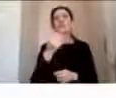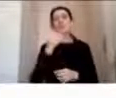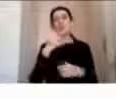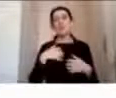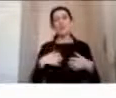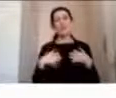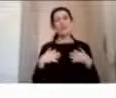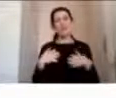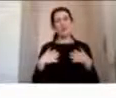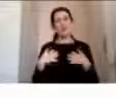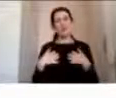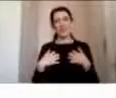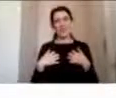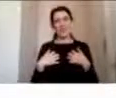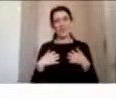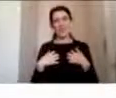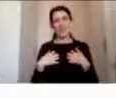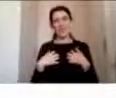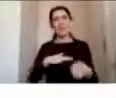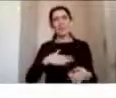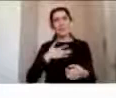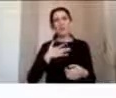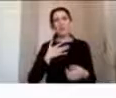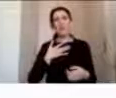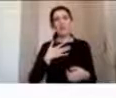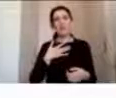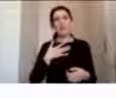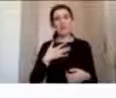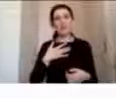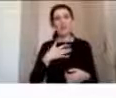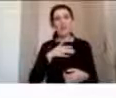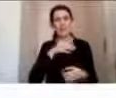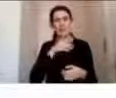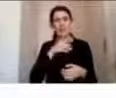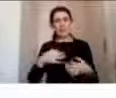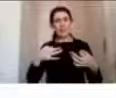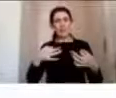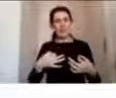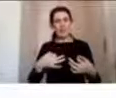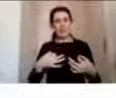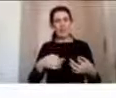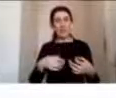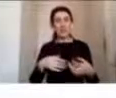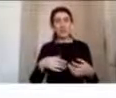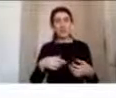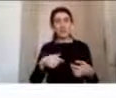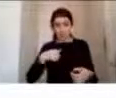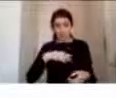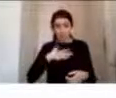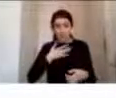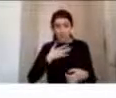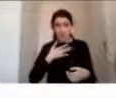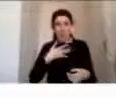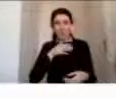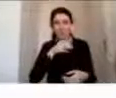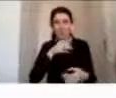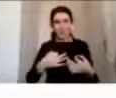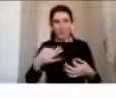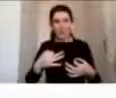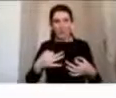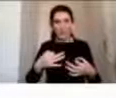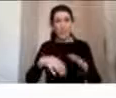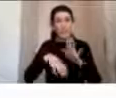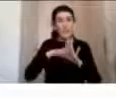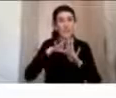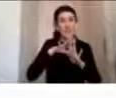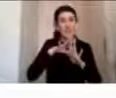sentirnos inseguros. O sea, mientras más inseguros nos sintamos, tenemos la posibilidad de utilizar elementos de seguridad y de protección,